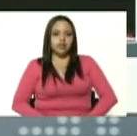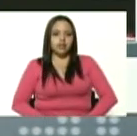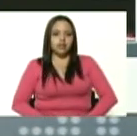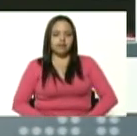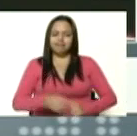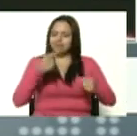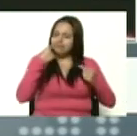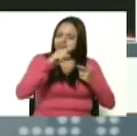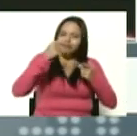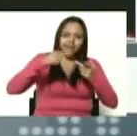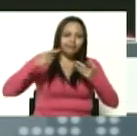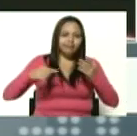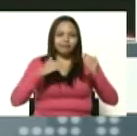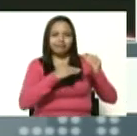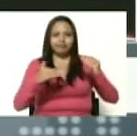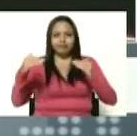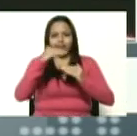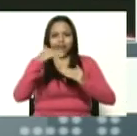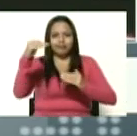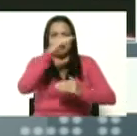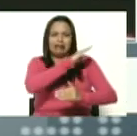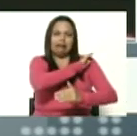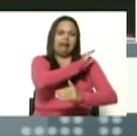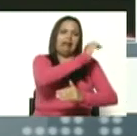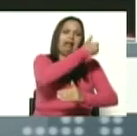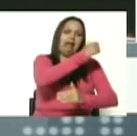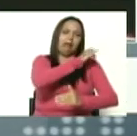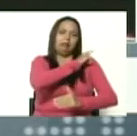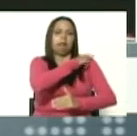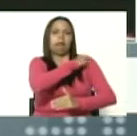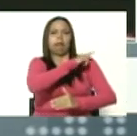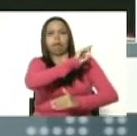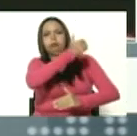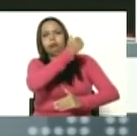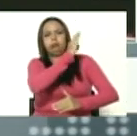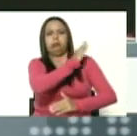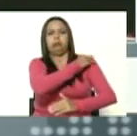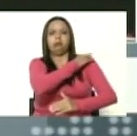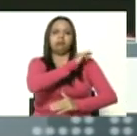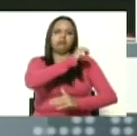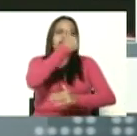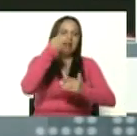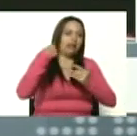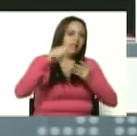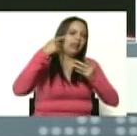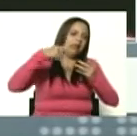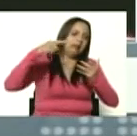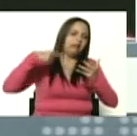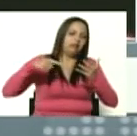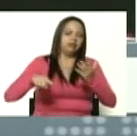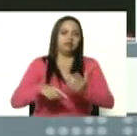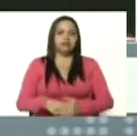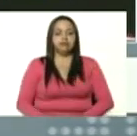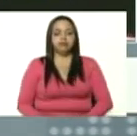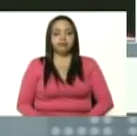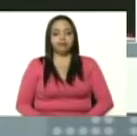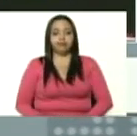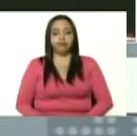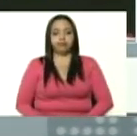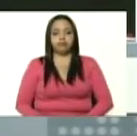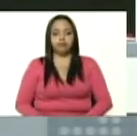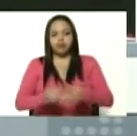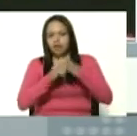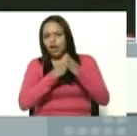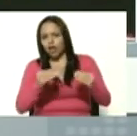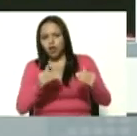almirantes, coroneles, tenientes, coroneles, mayores, capitanes, primeros tenientes, tenientes, y a todos